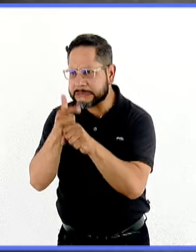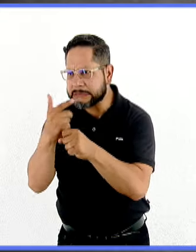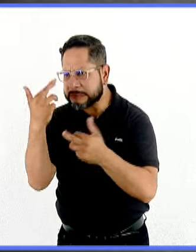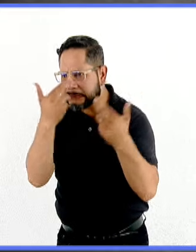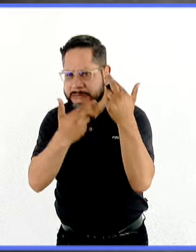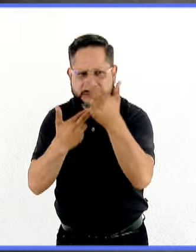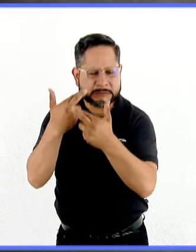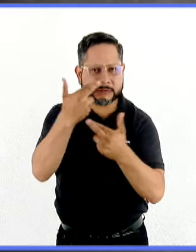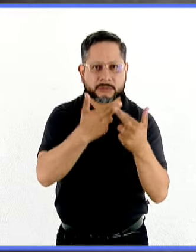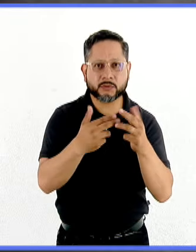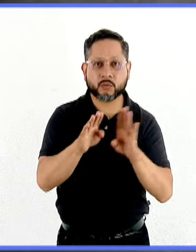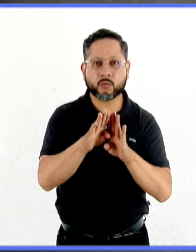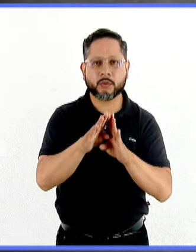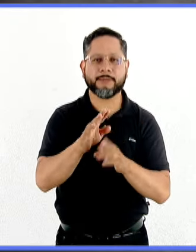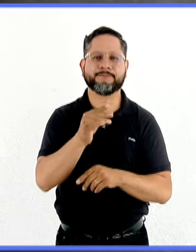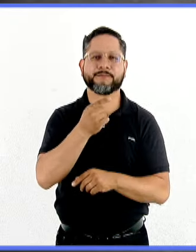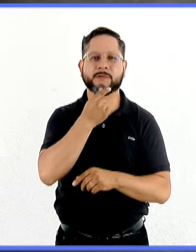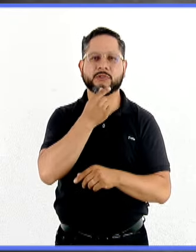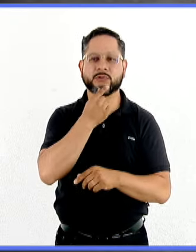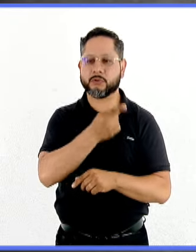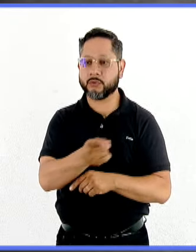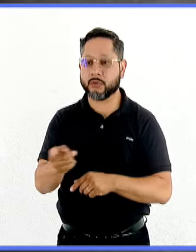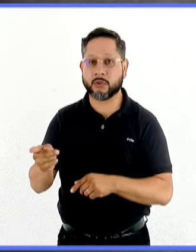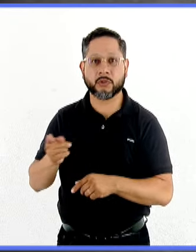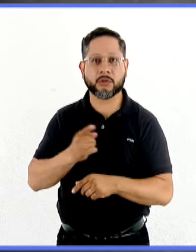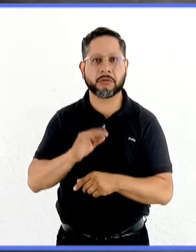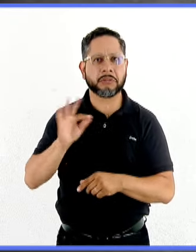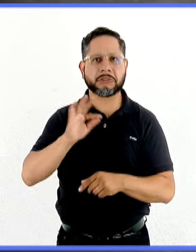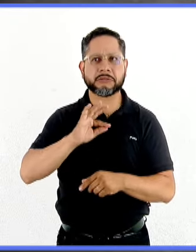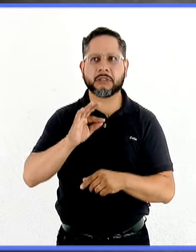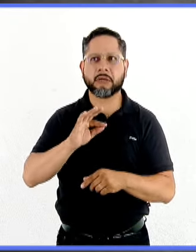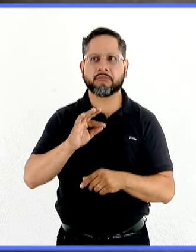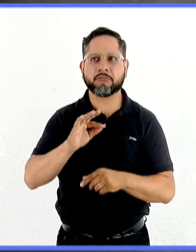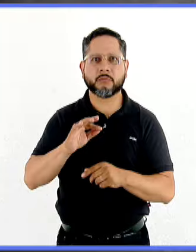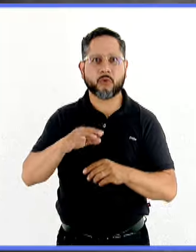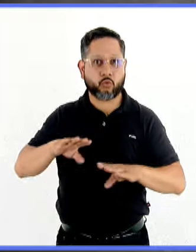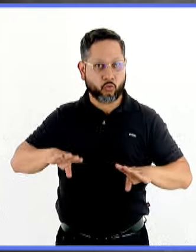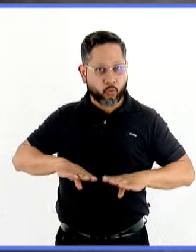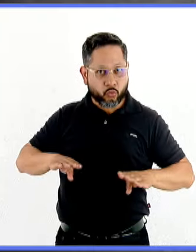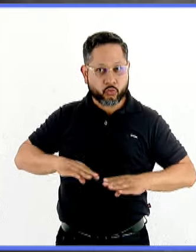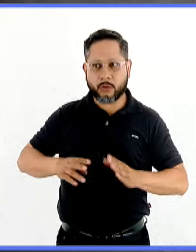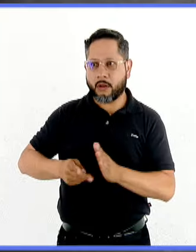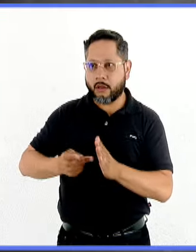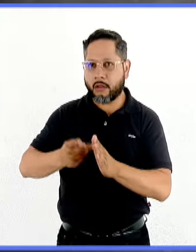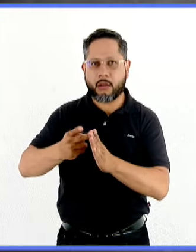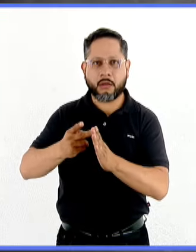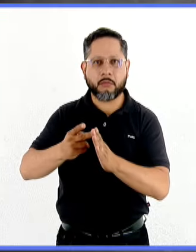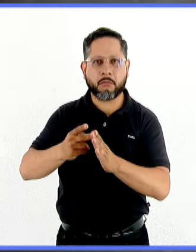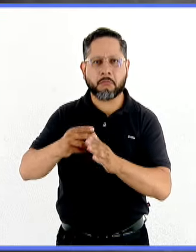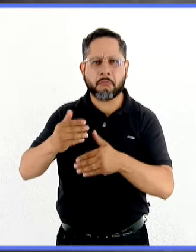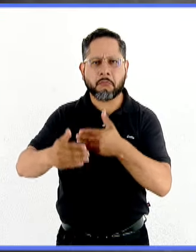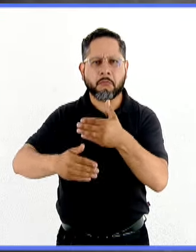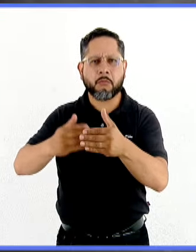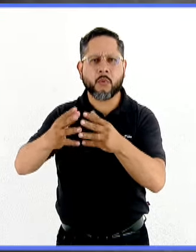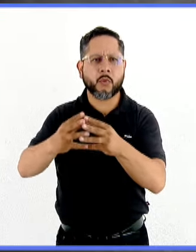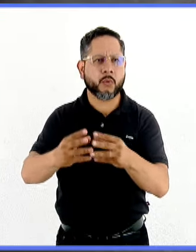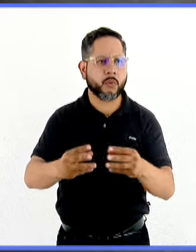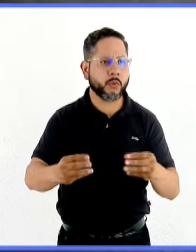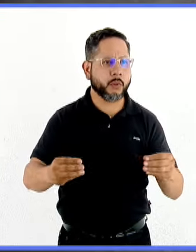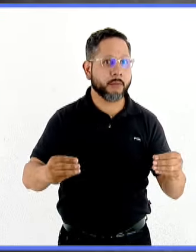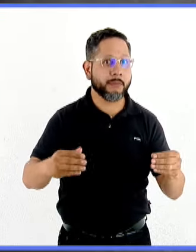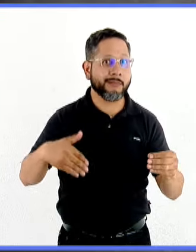es que en algunas ocasiones los niños pueden dejar de tener estas conductas y entonces pareciera ser que desaparece y